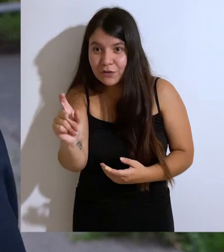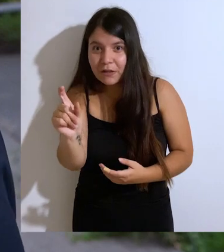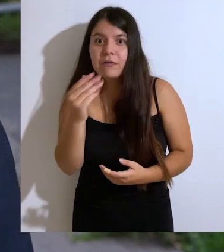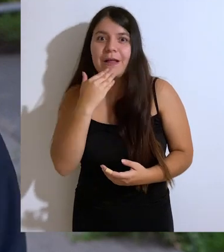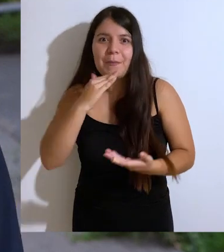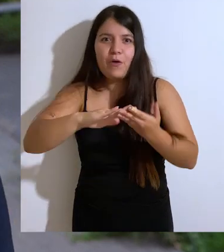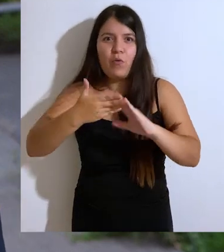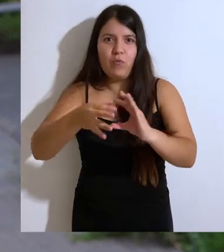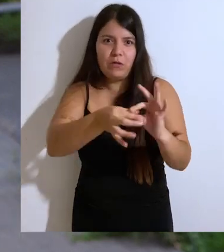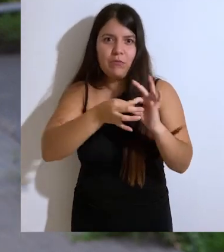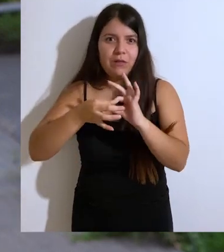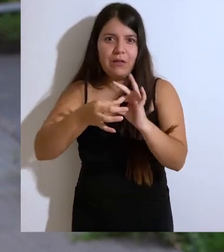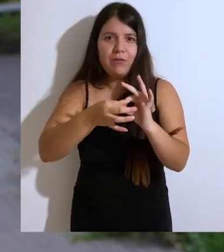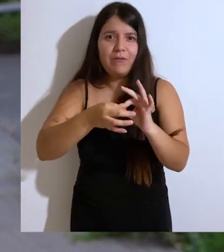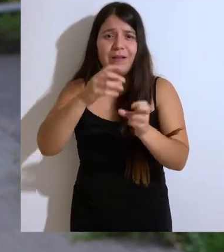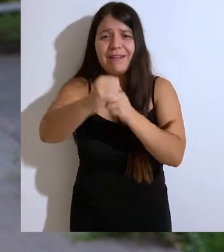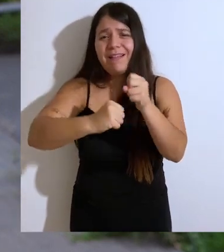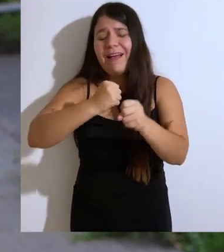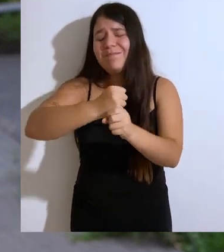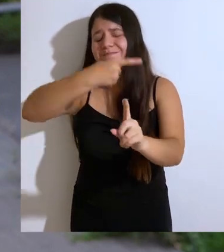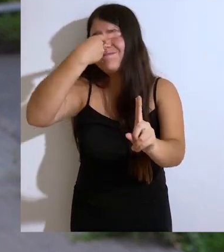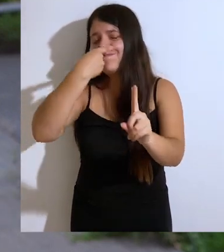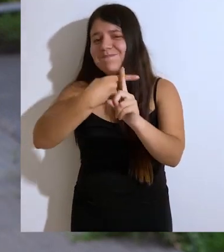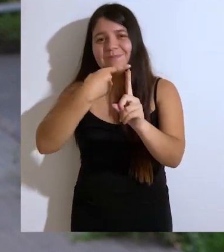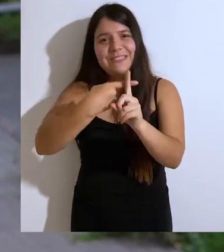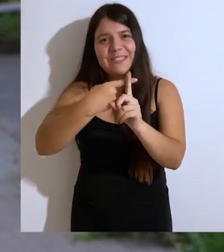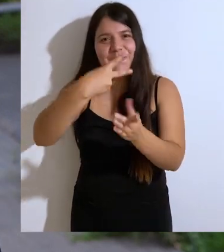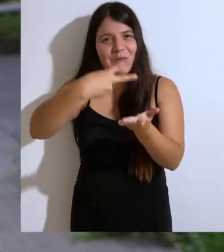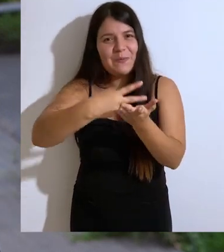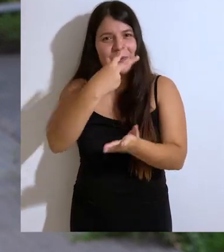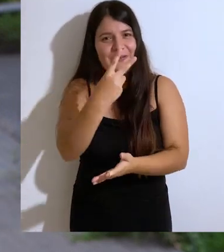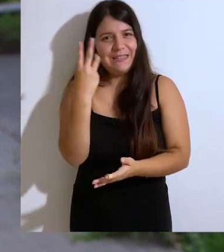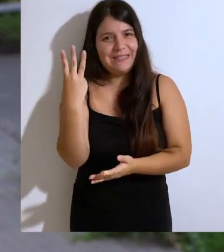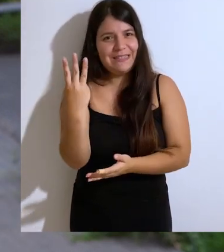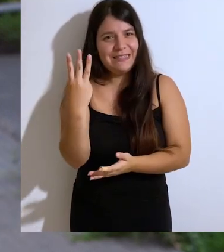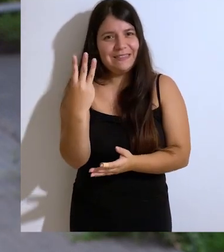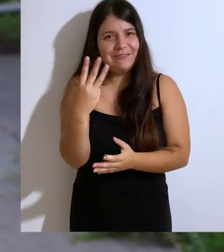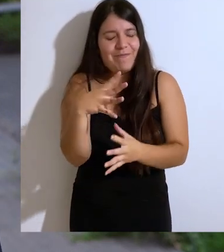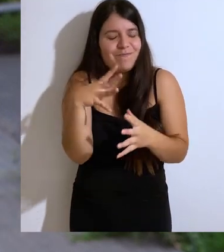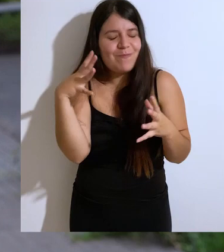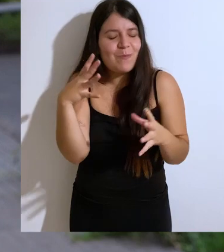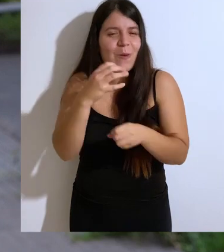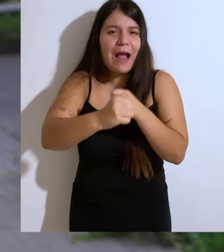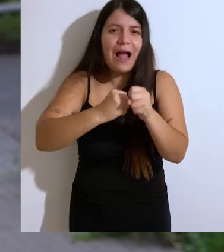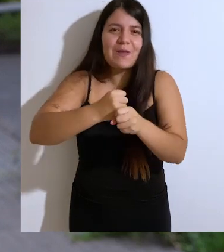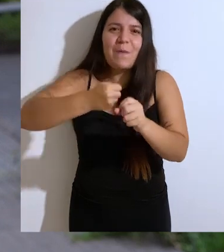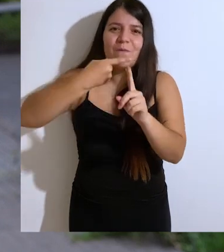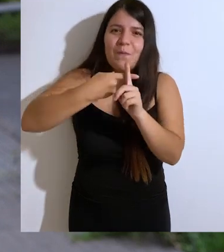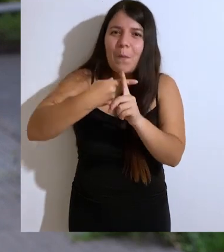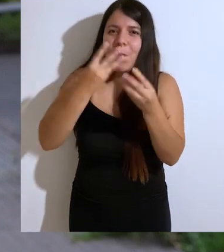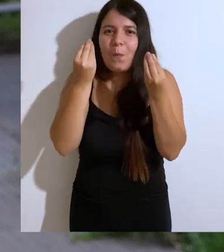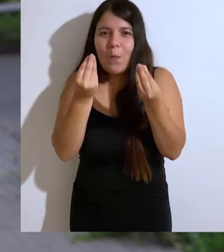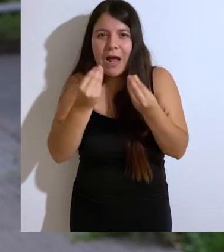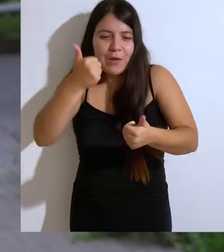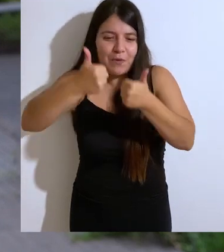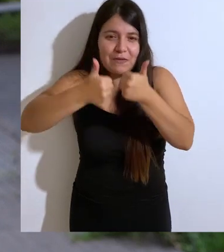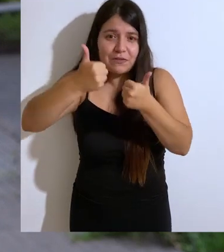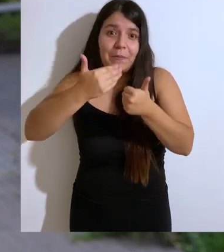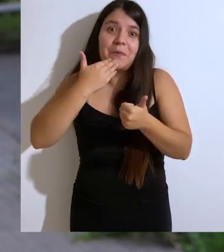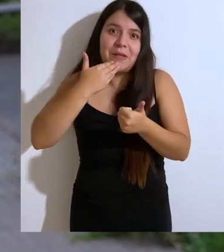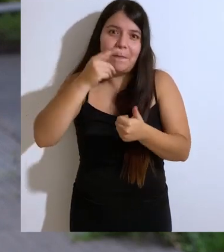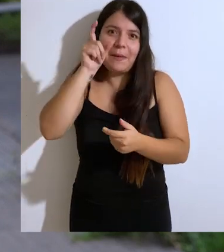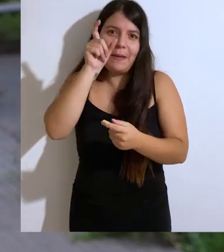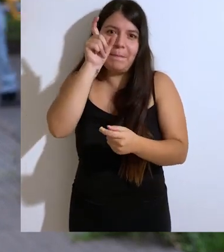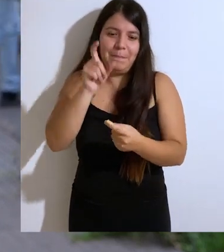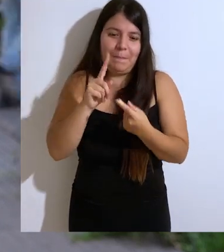y también como comunidad, un gran año académico 2023, un gran año profesional y también un